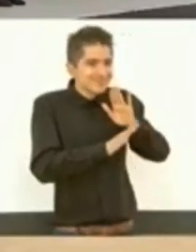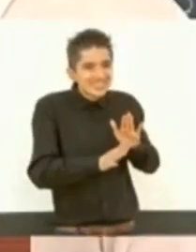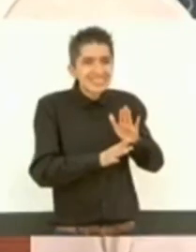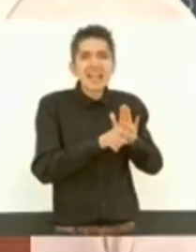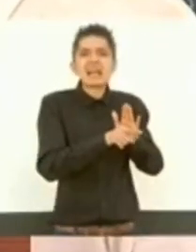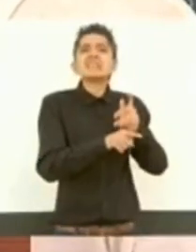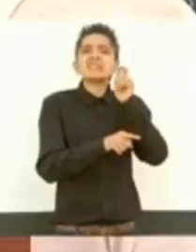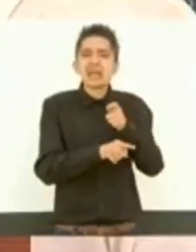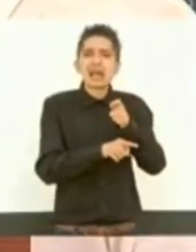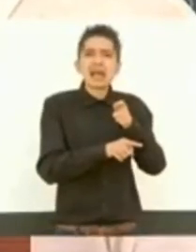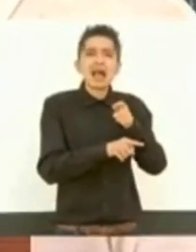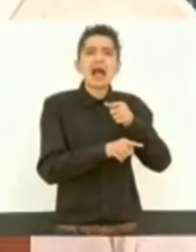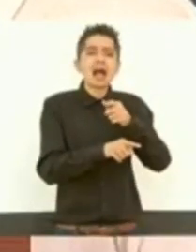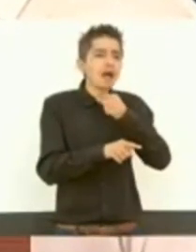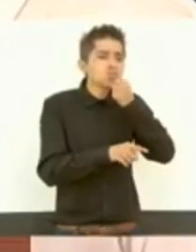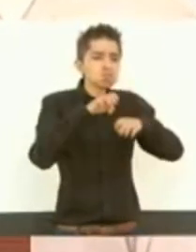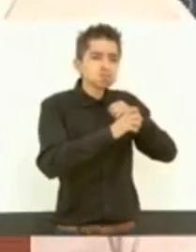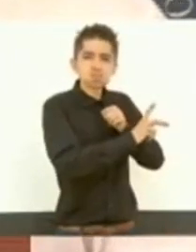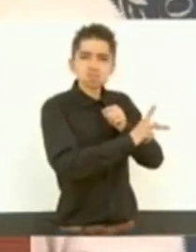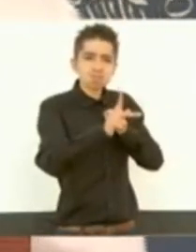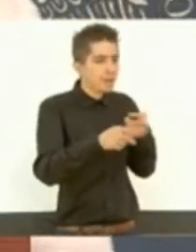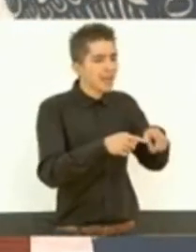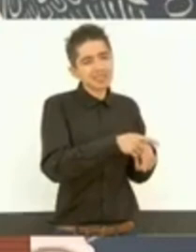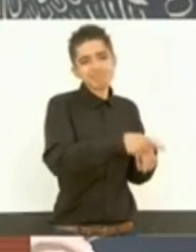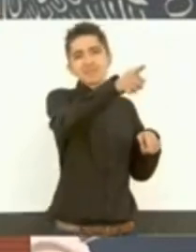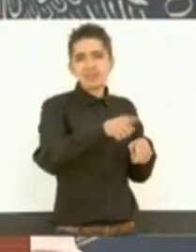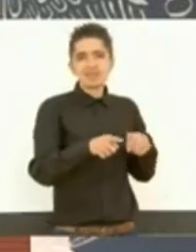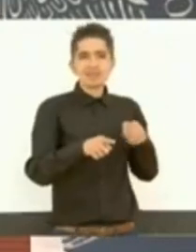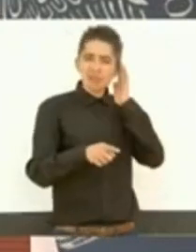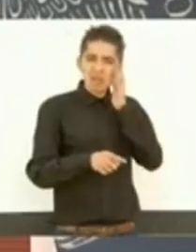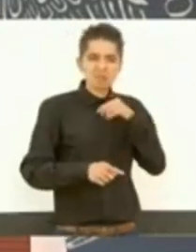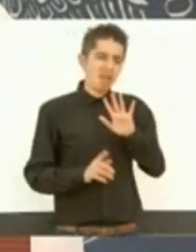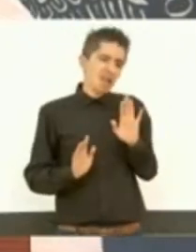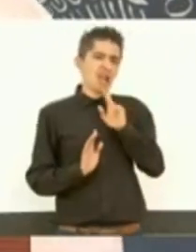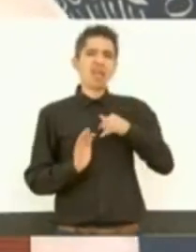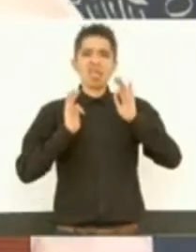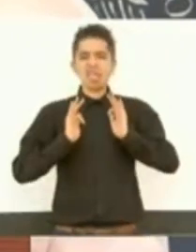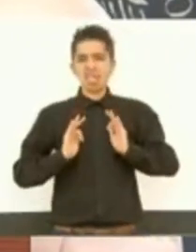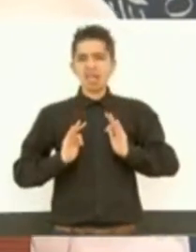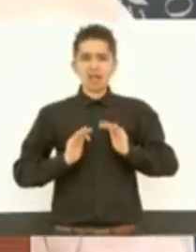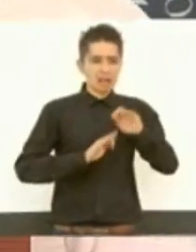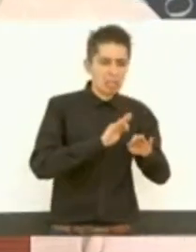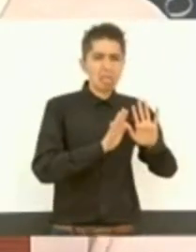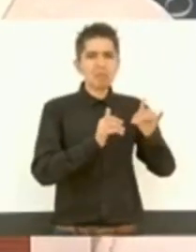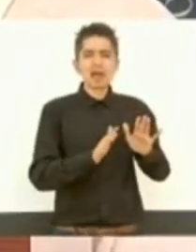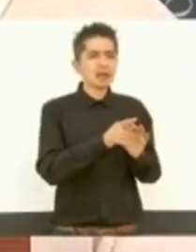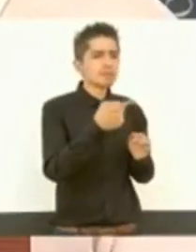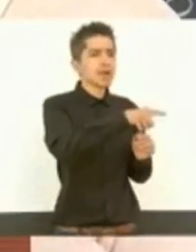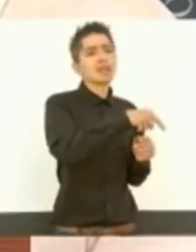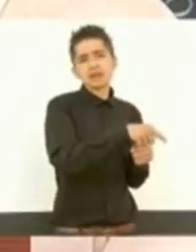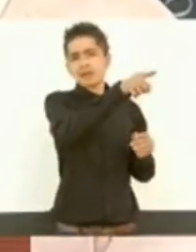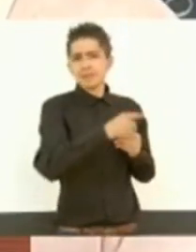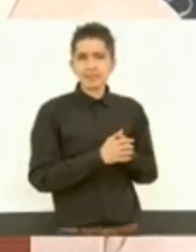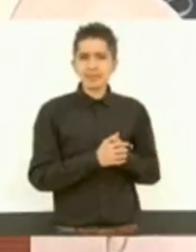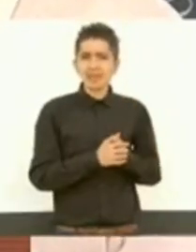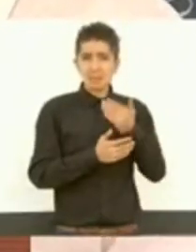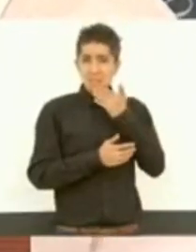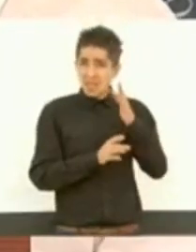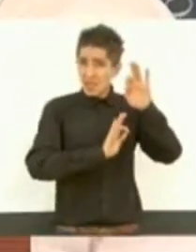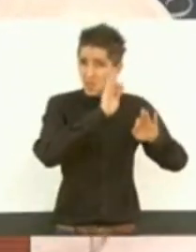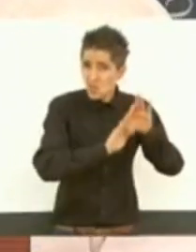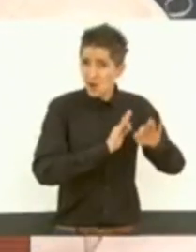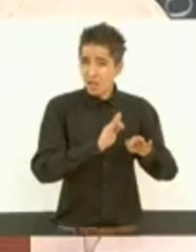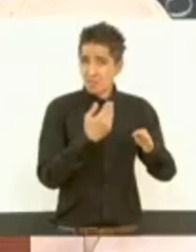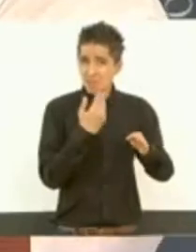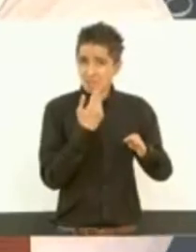asilos. Y por mucho confort que haya en esos sitios, no tienen el cuidado ni